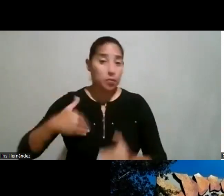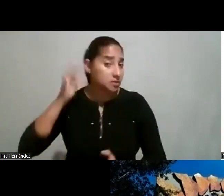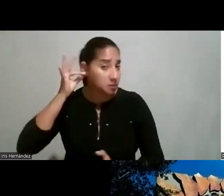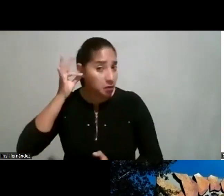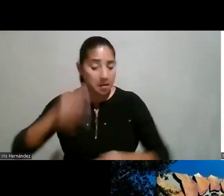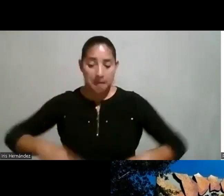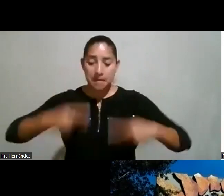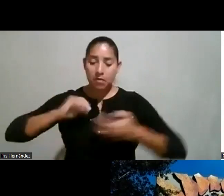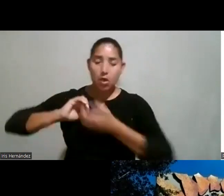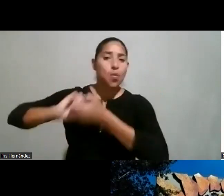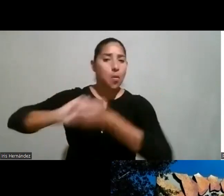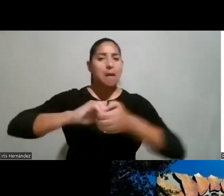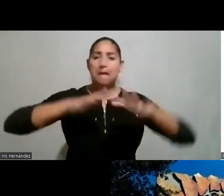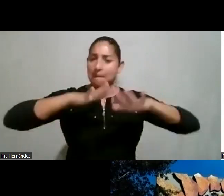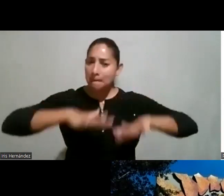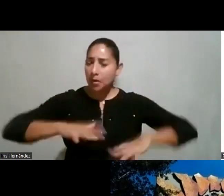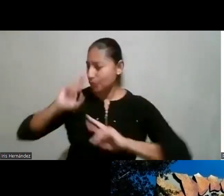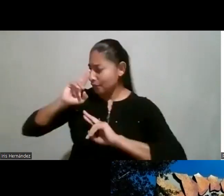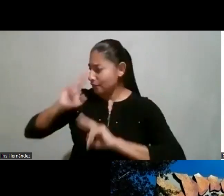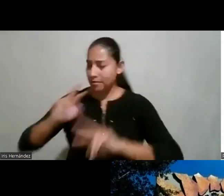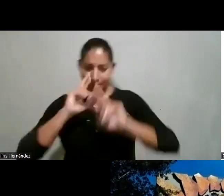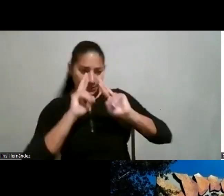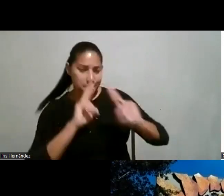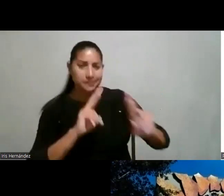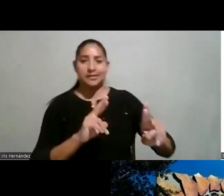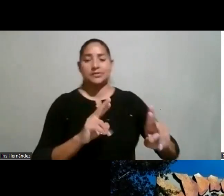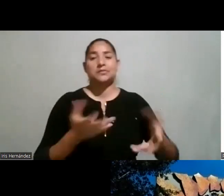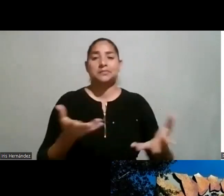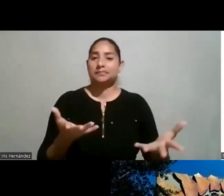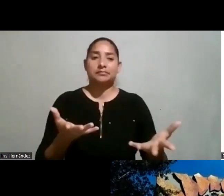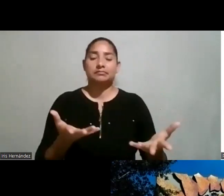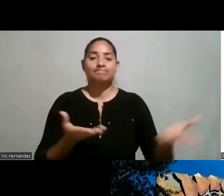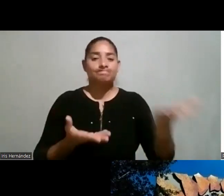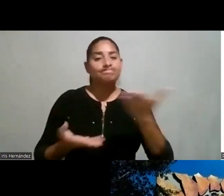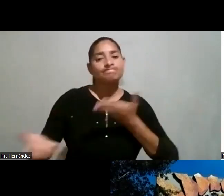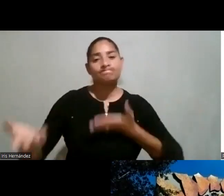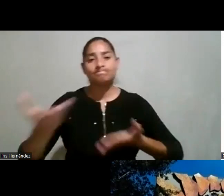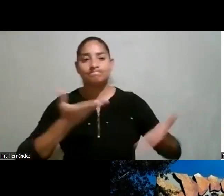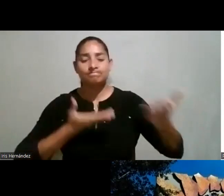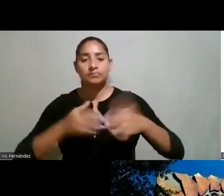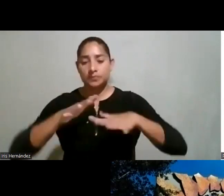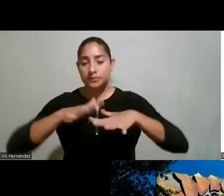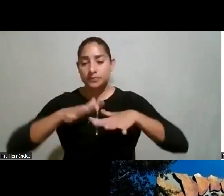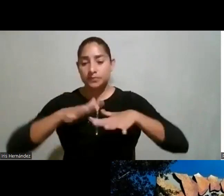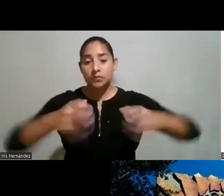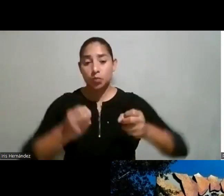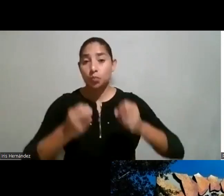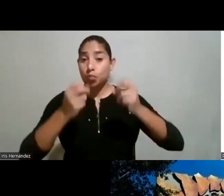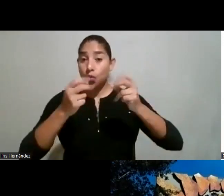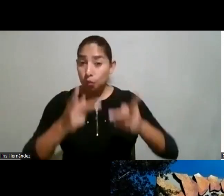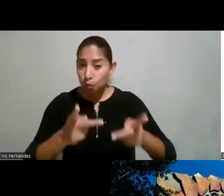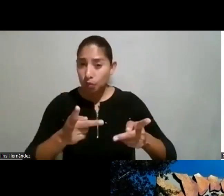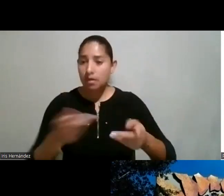viviendo en armonía en respeto dándose los espacios y las oportunidades